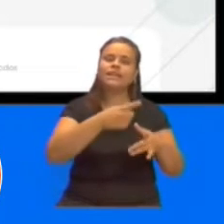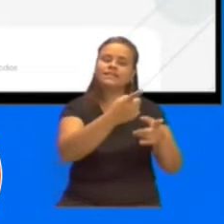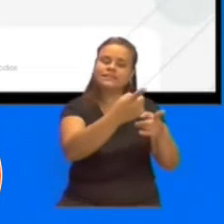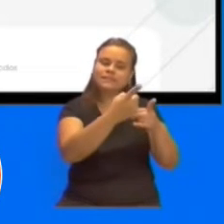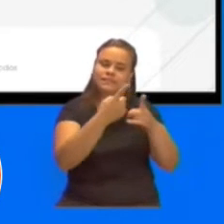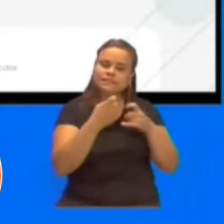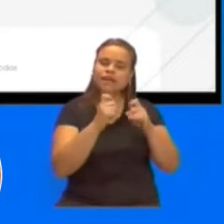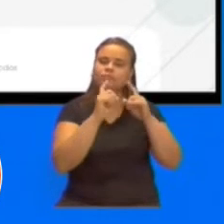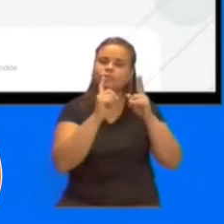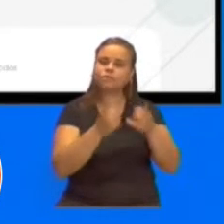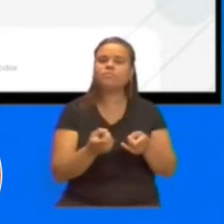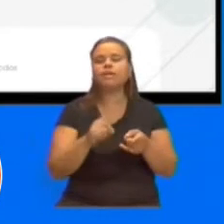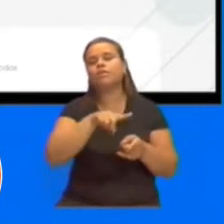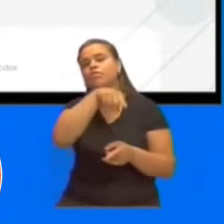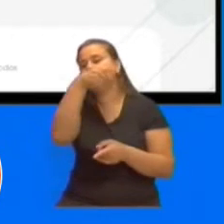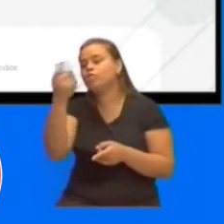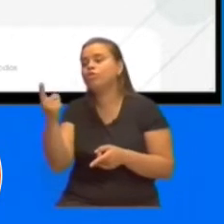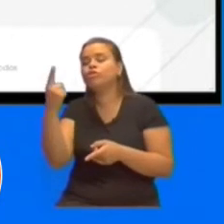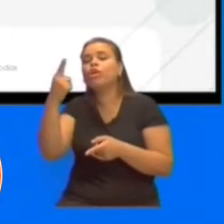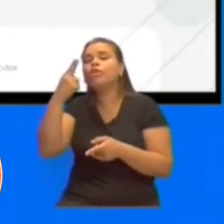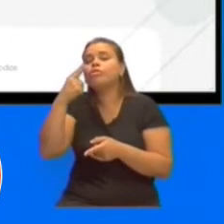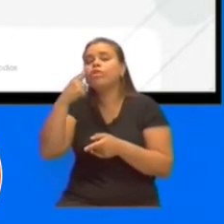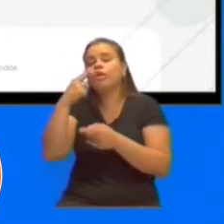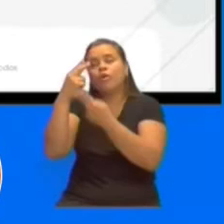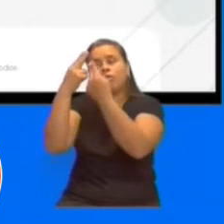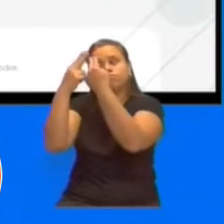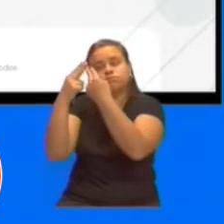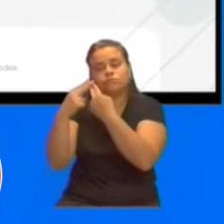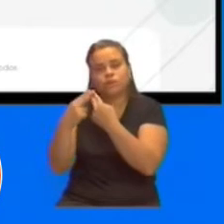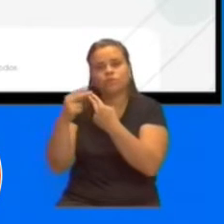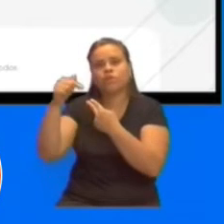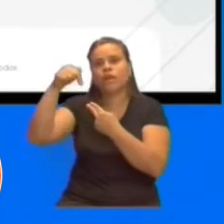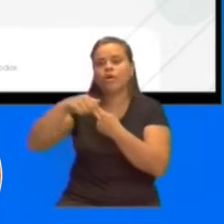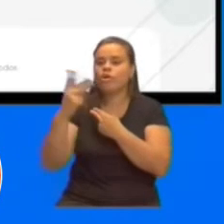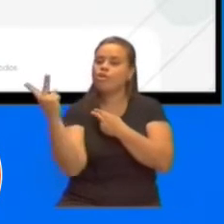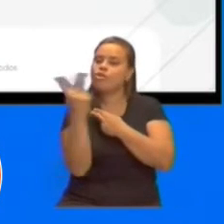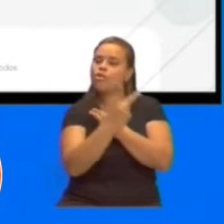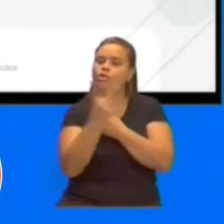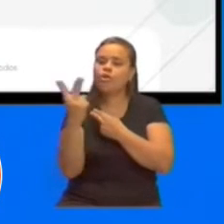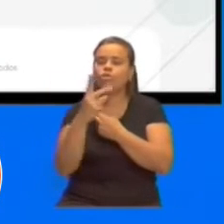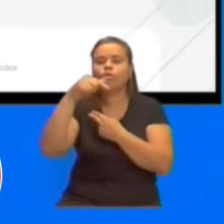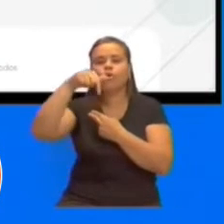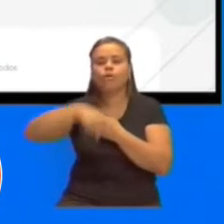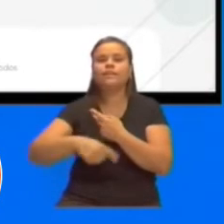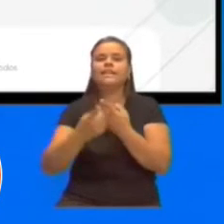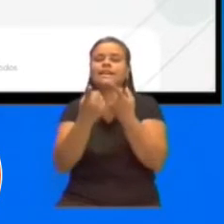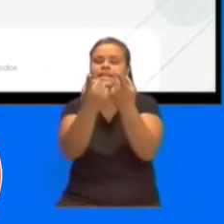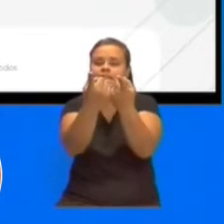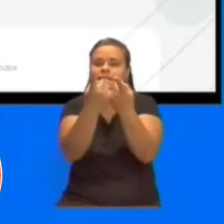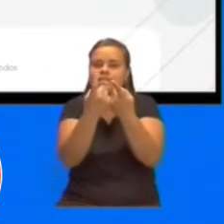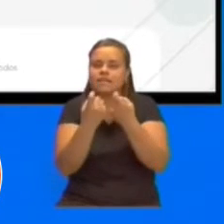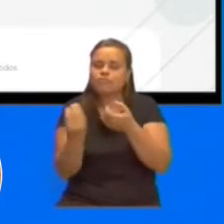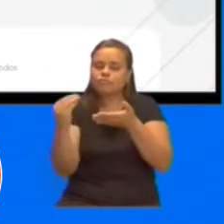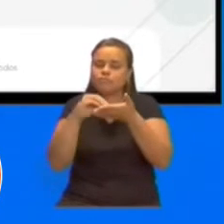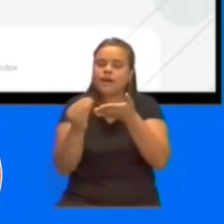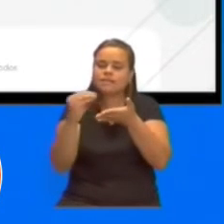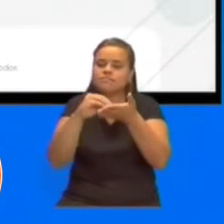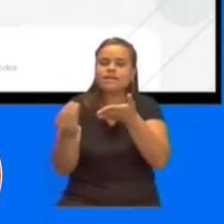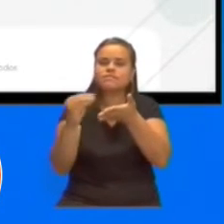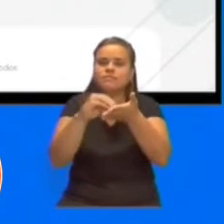oftalmológica están destinados a fortalecer tanto la alta complejidad como la baja complejidad con la incorporación de tecnología.